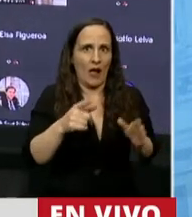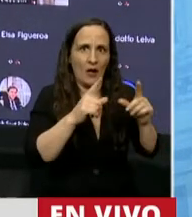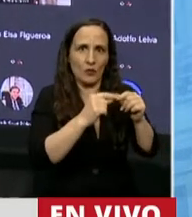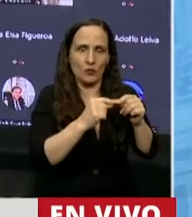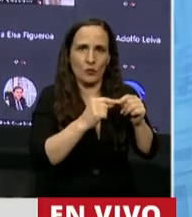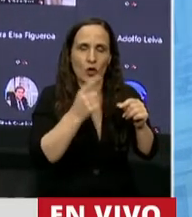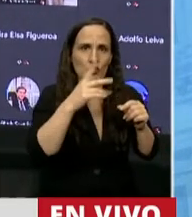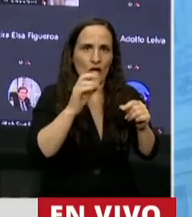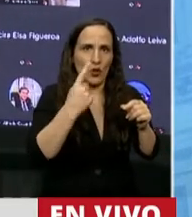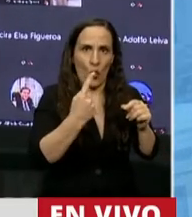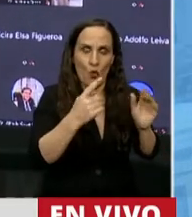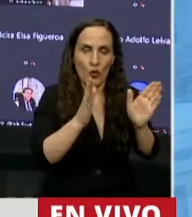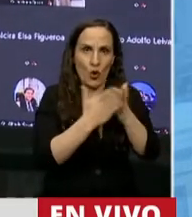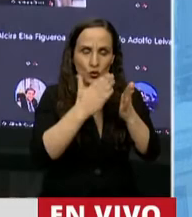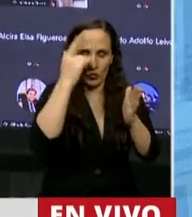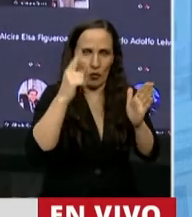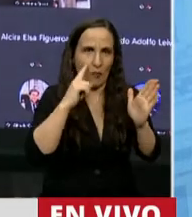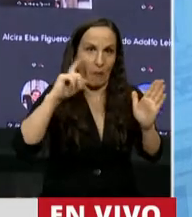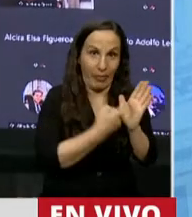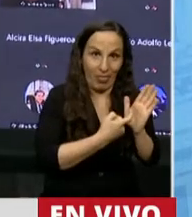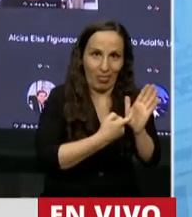artículo 101 de la Constitución Nacional.